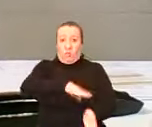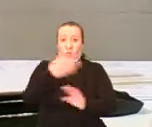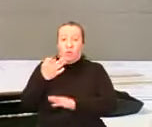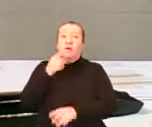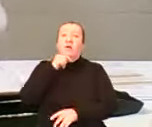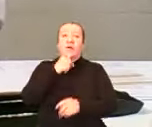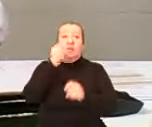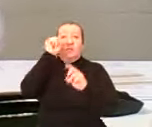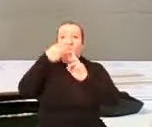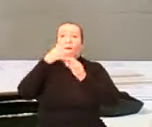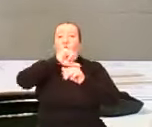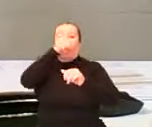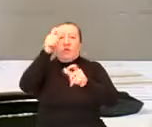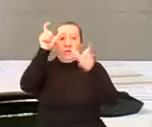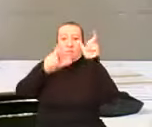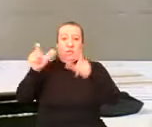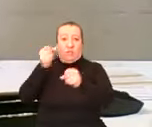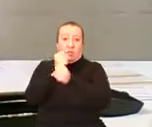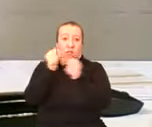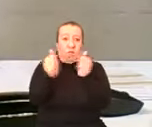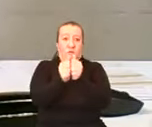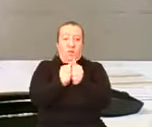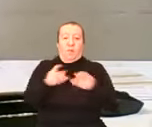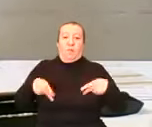vivos, y tendrán que responder por lo que hicieron.